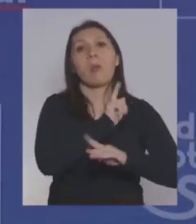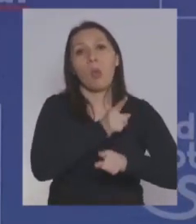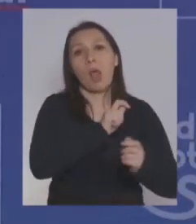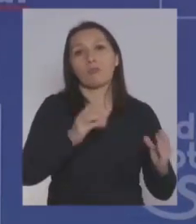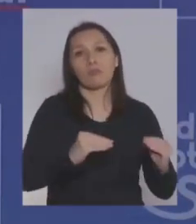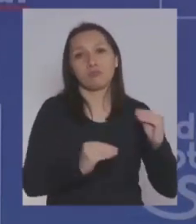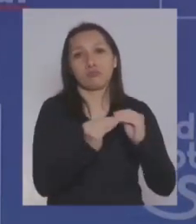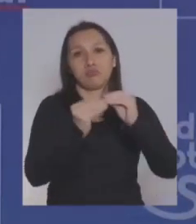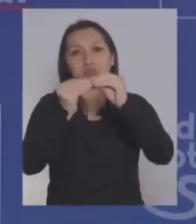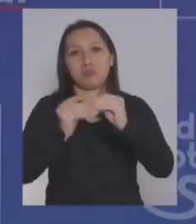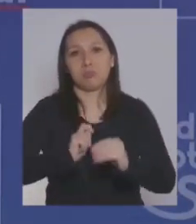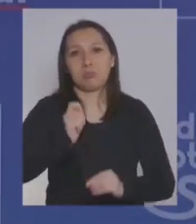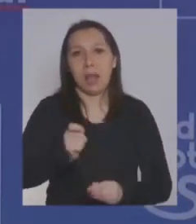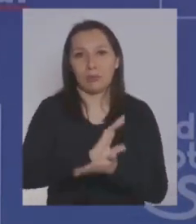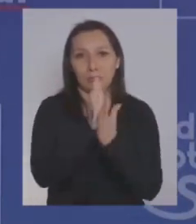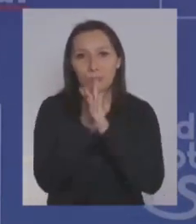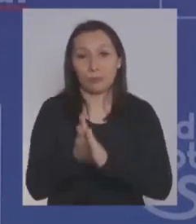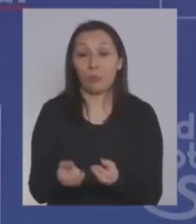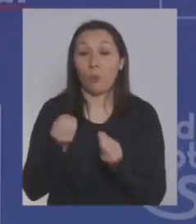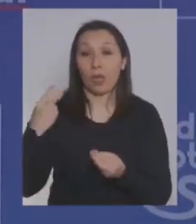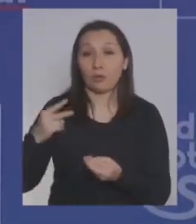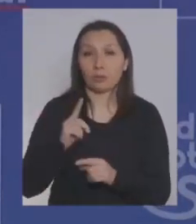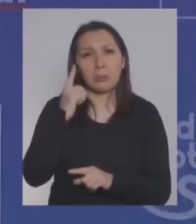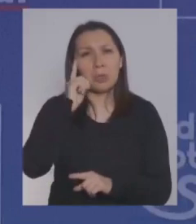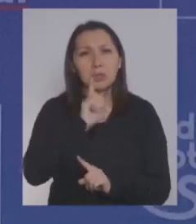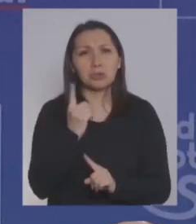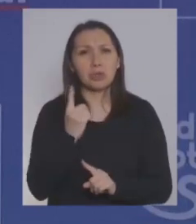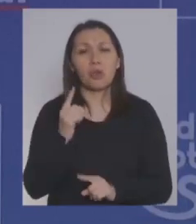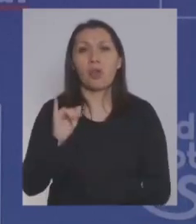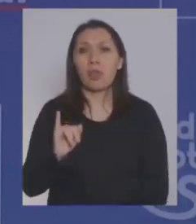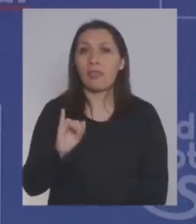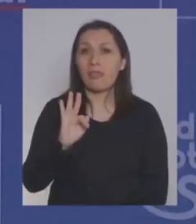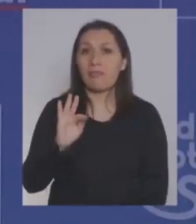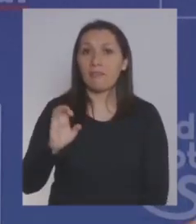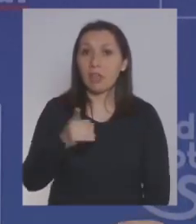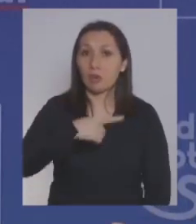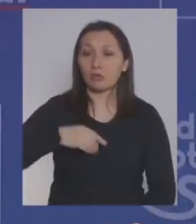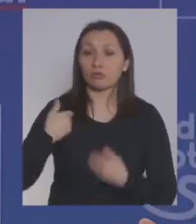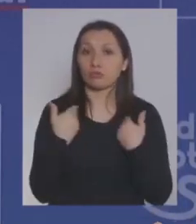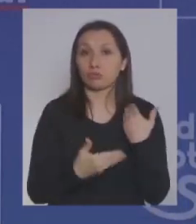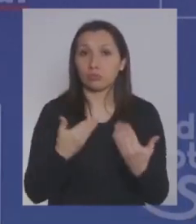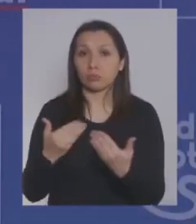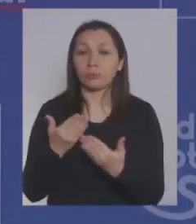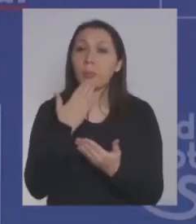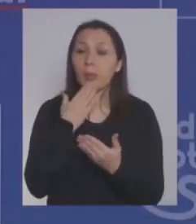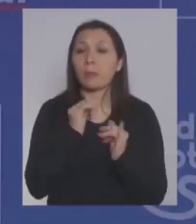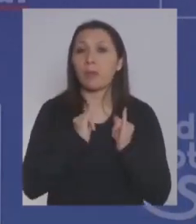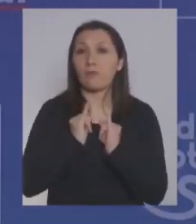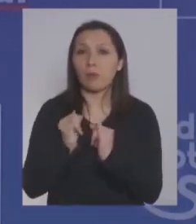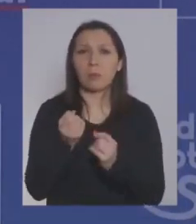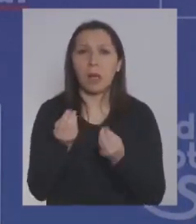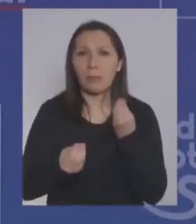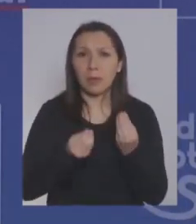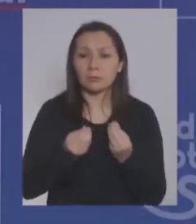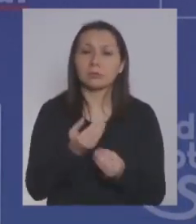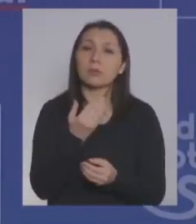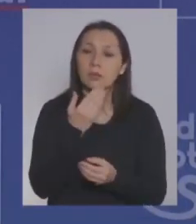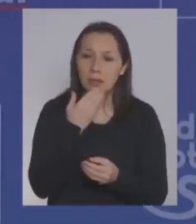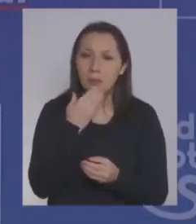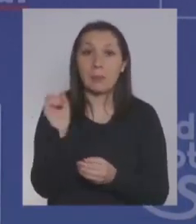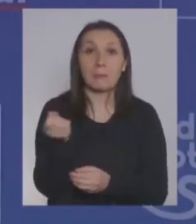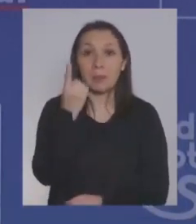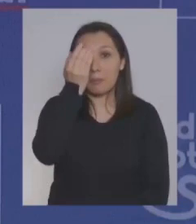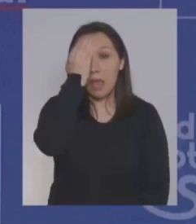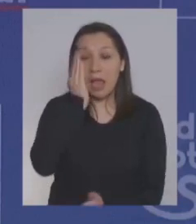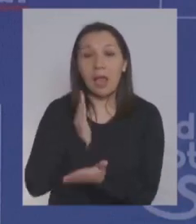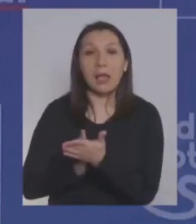porque es una muy buena noticia. Pero no es solamente el beneficio del IFE el que nosotros hemos entregado y que tenemos que rendir cuenta. Efectivamente, el 1